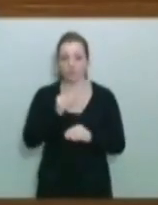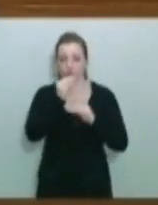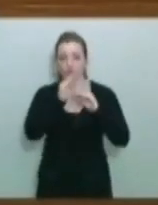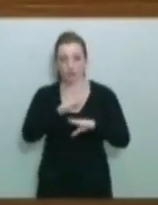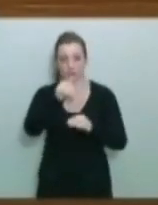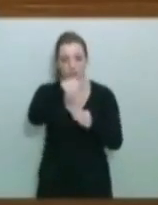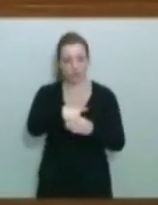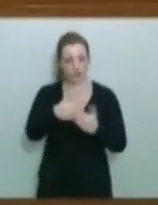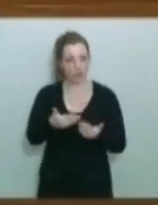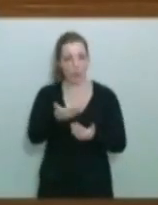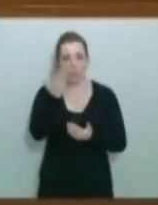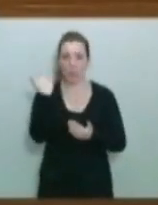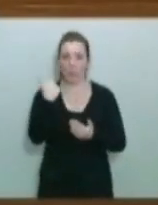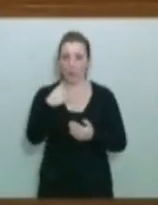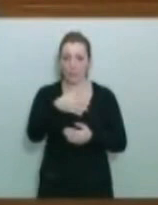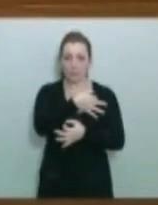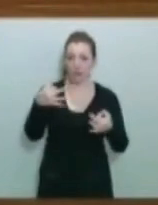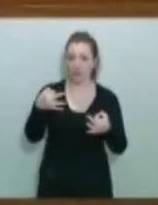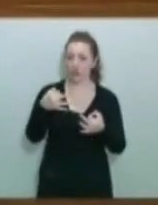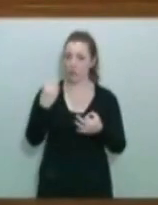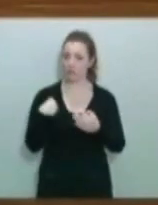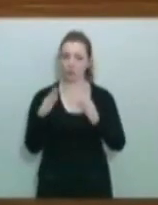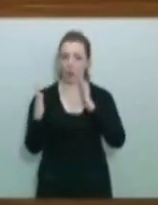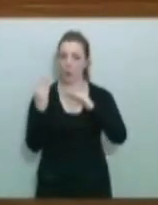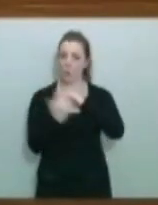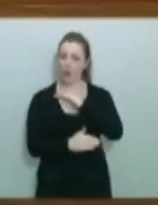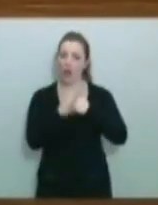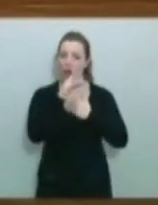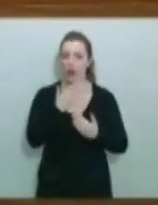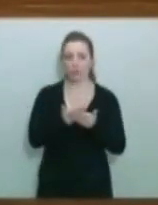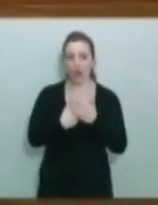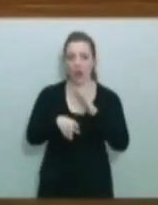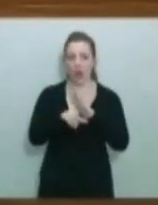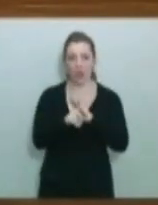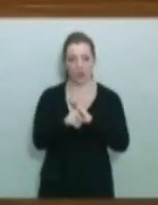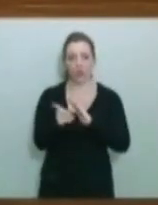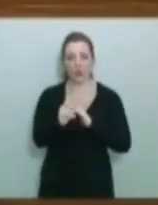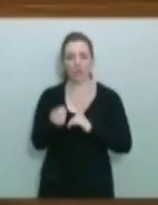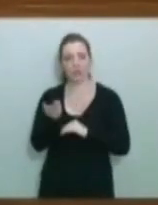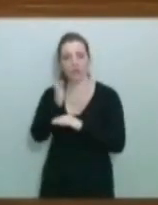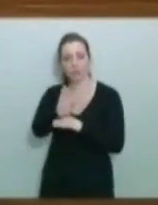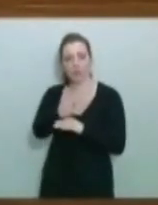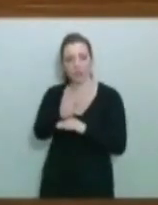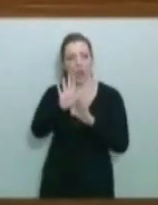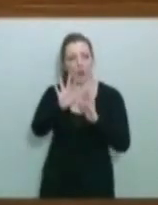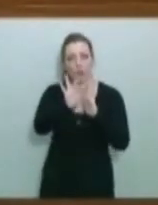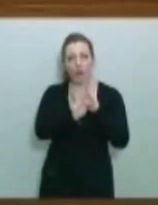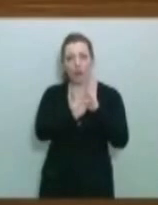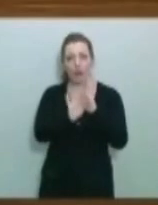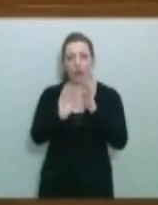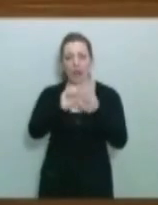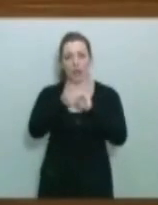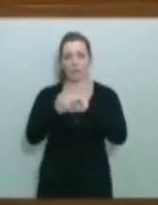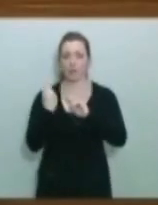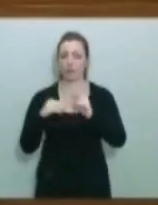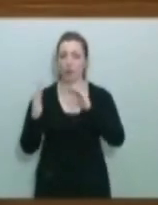parecía adecuado este plazo, pero ahora ya presenta esta proposición de ley con un potente tercero en el que propone exactamente lo mismo, solo que cambiando el plazo y,